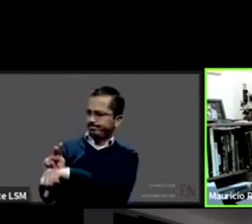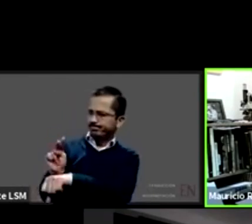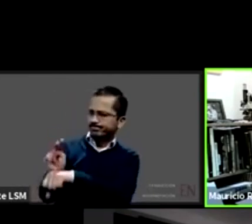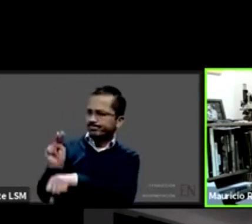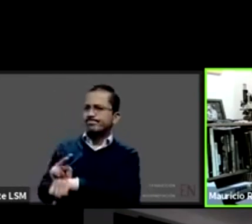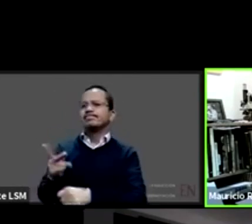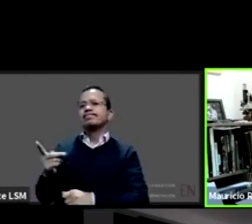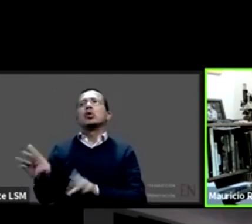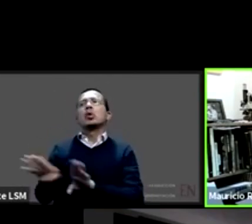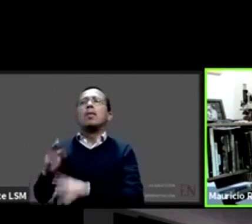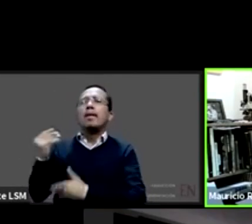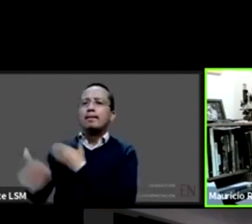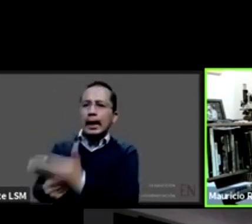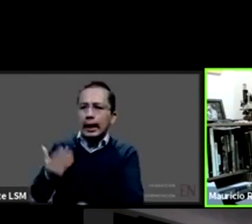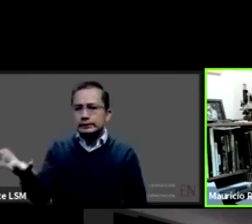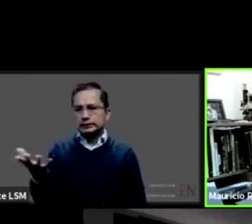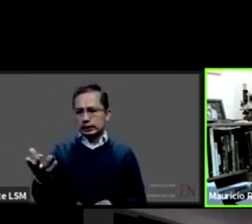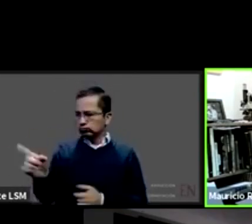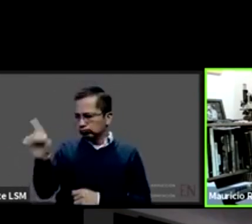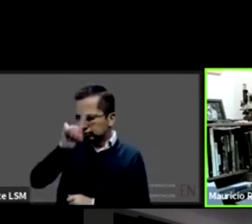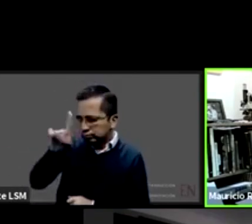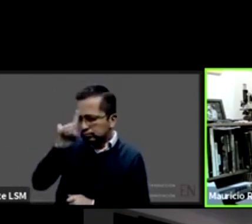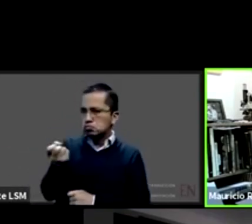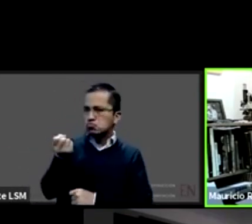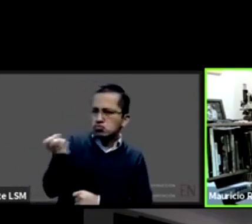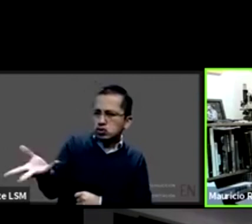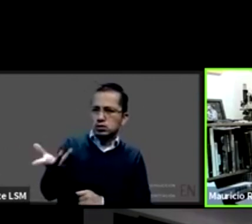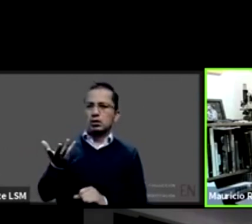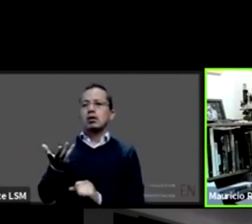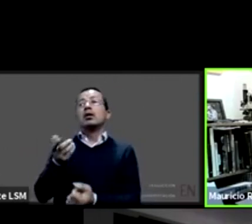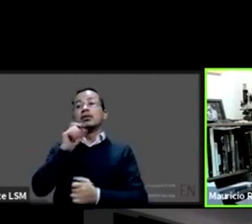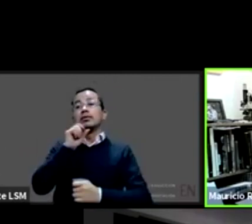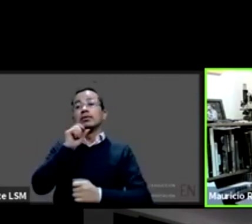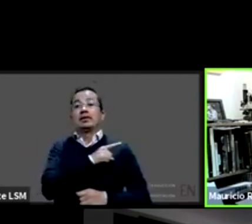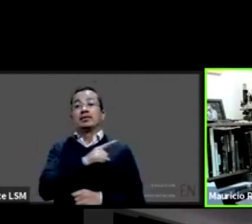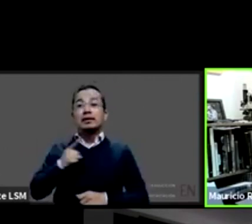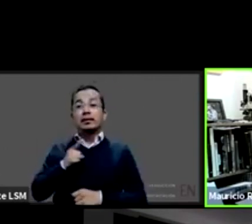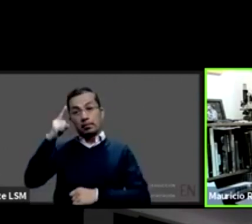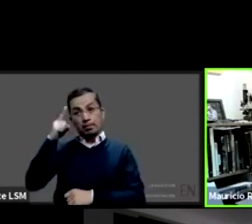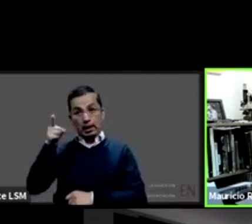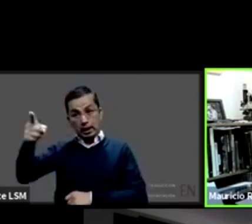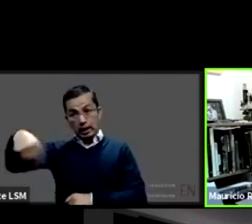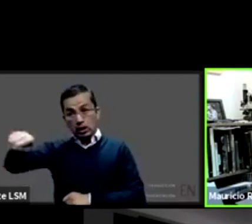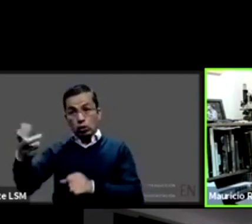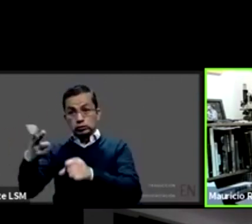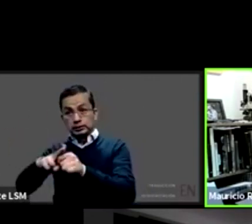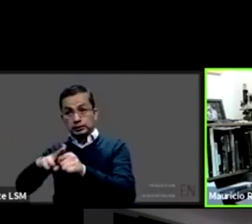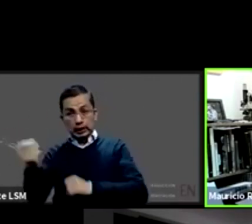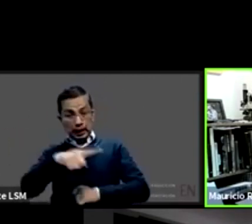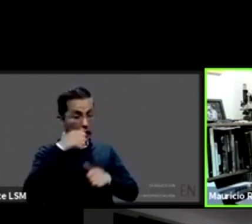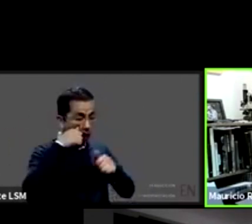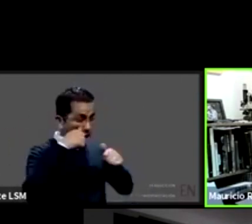hay una parte de control de calidad de la atención que tenemos que reforzar